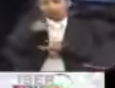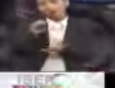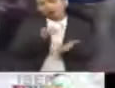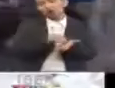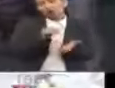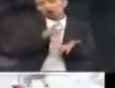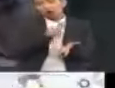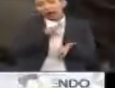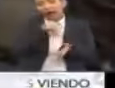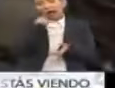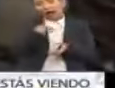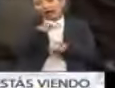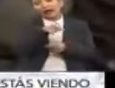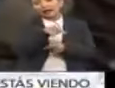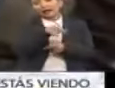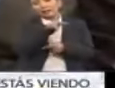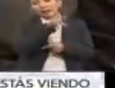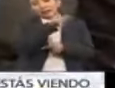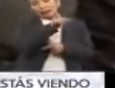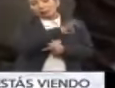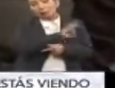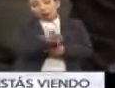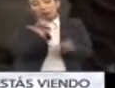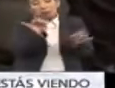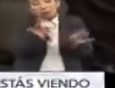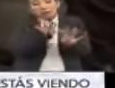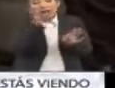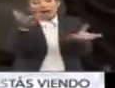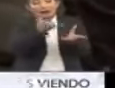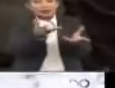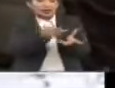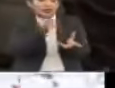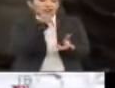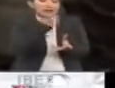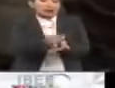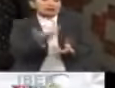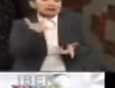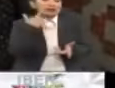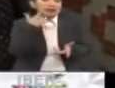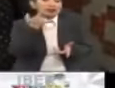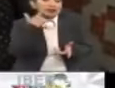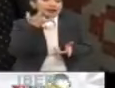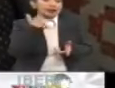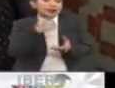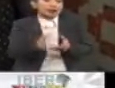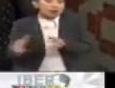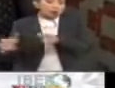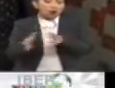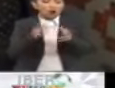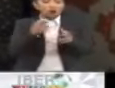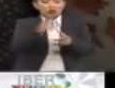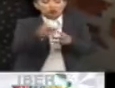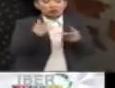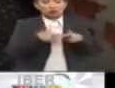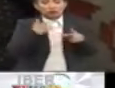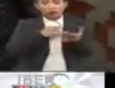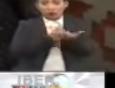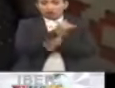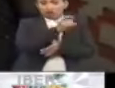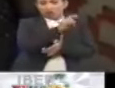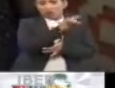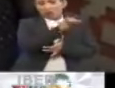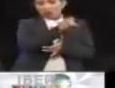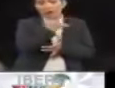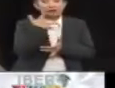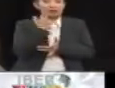todavía el PT tiene opciones de crear lo que ha dicho que va a intentar hacer, es un frente unido por la democracia, que es básicamente